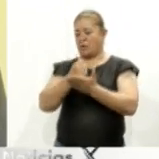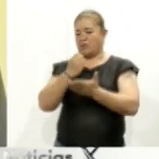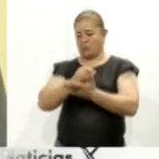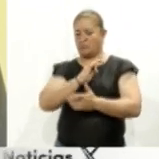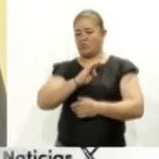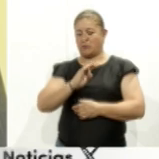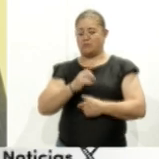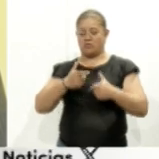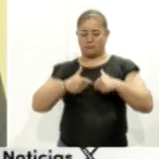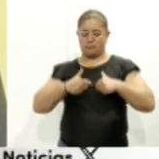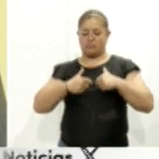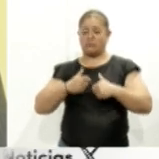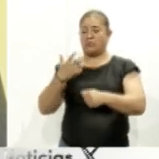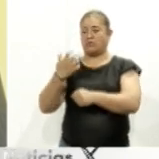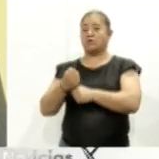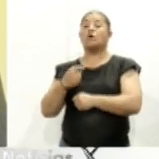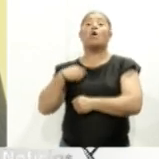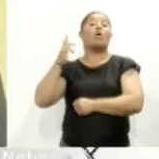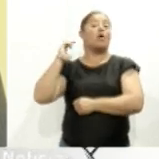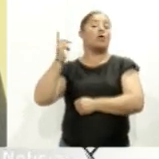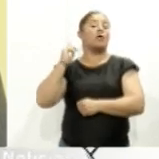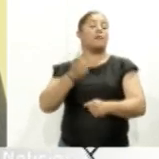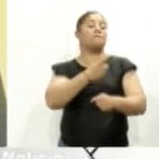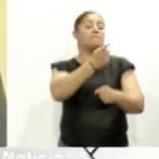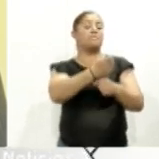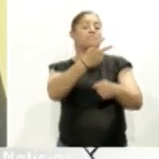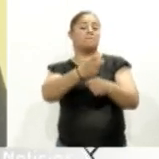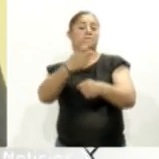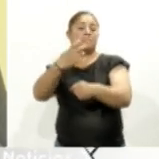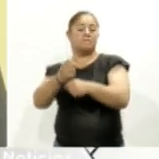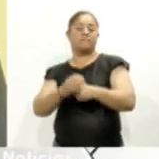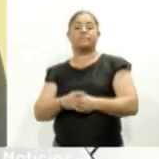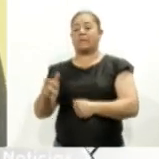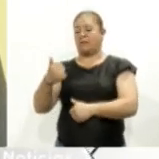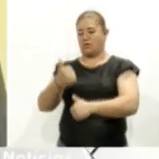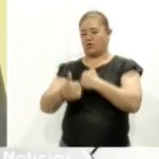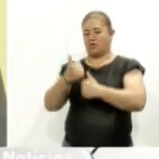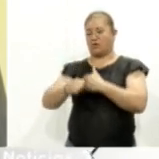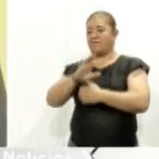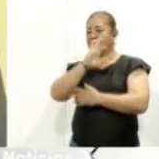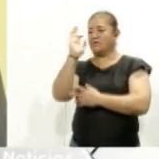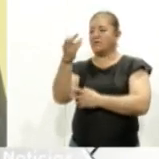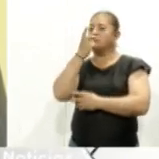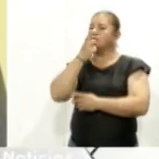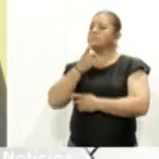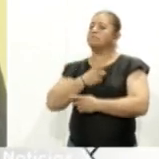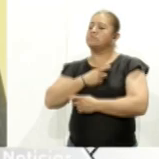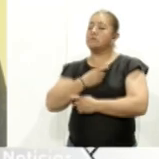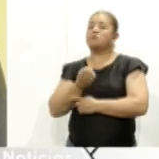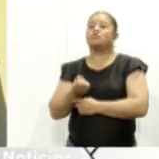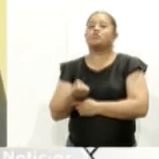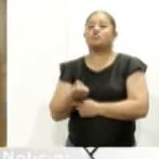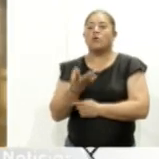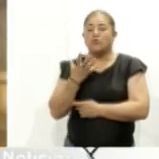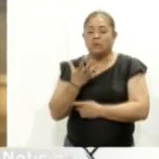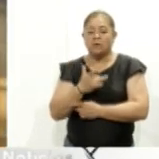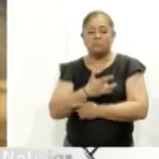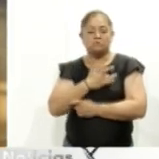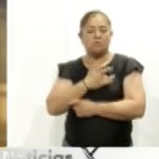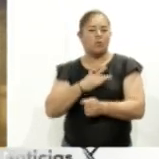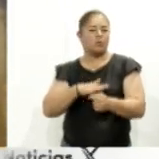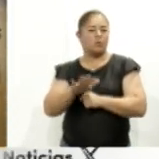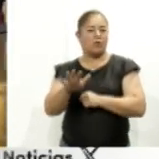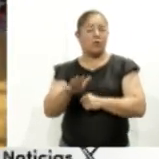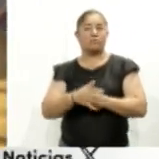primeros tres el torneo nacional de federación nos va a dar el margen para saber cómo estamos para